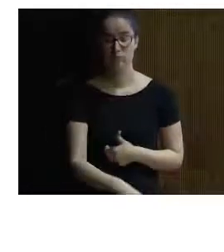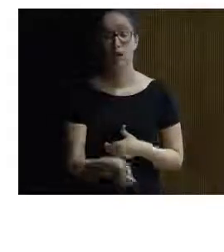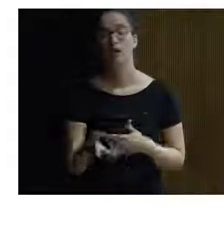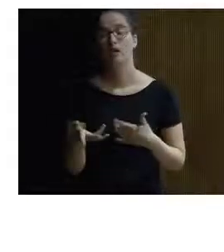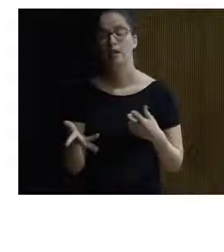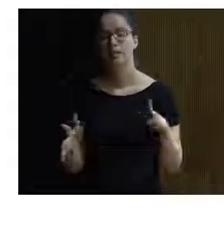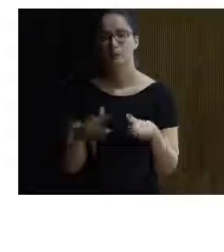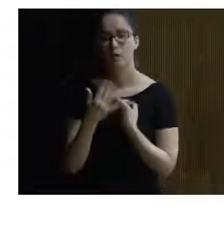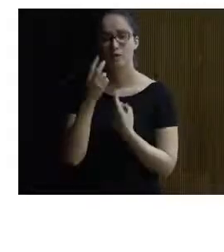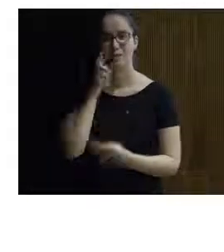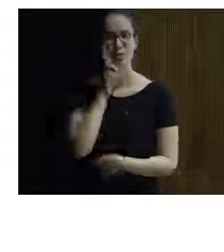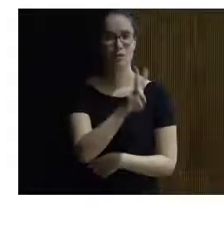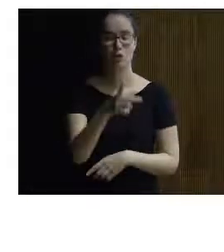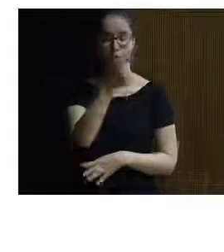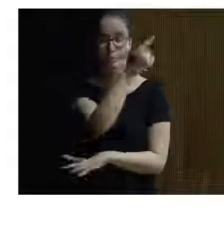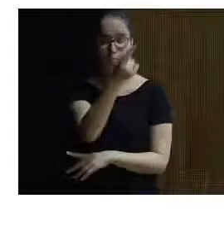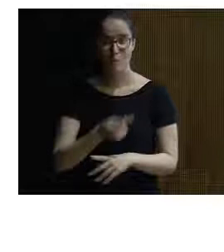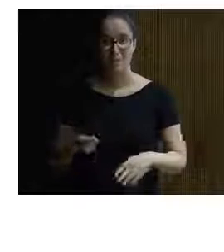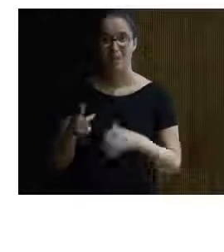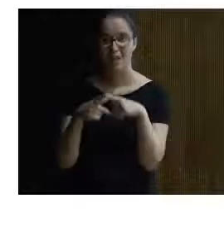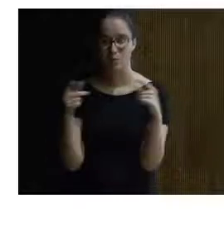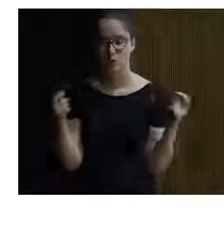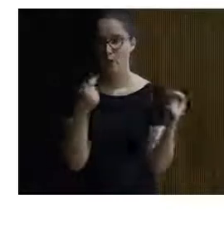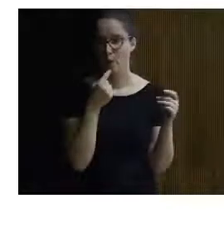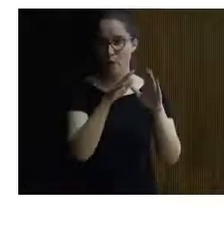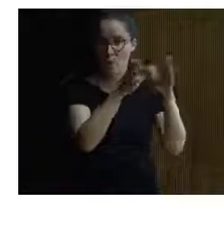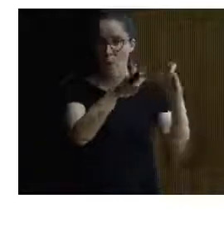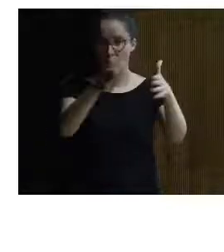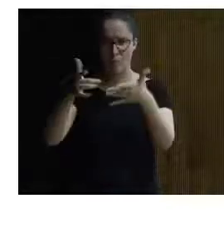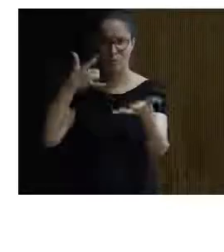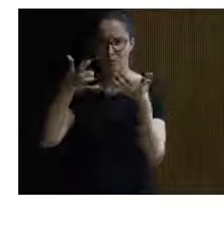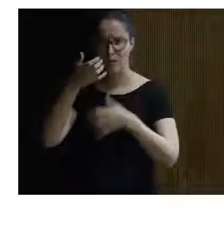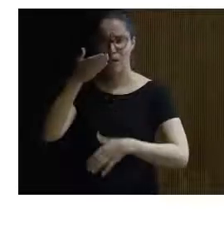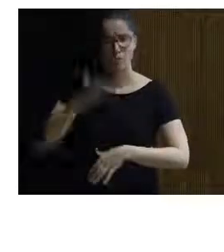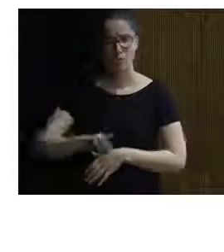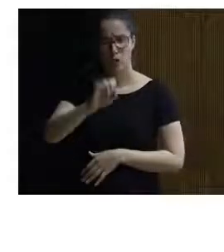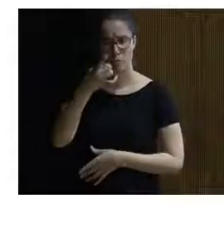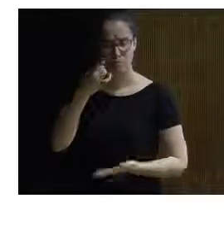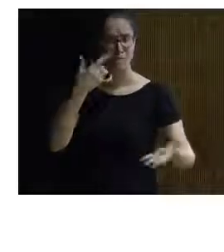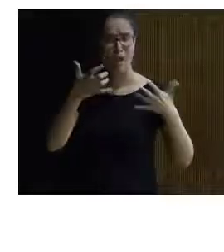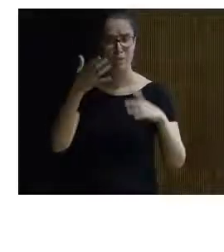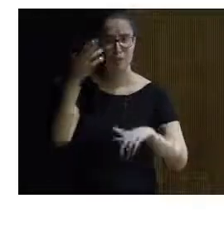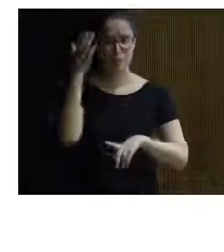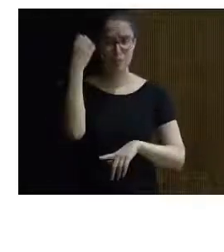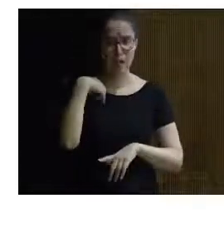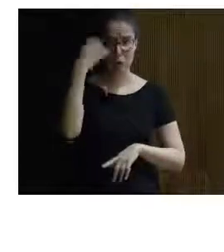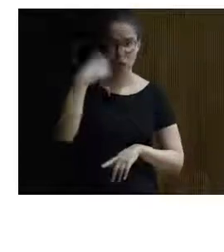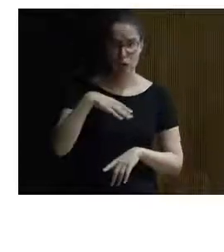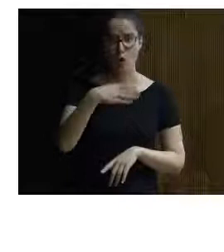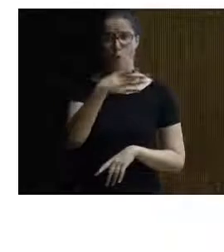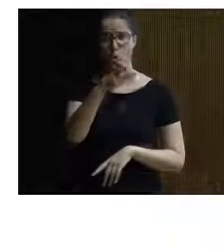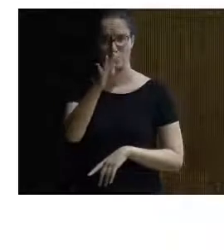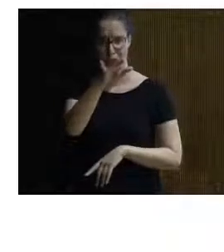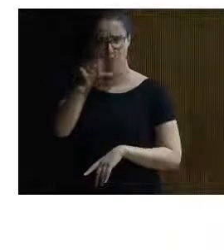caso estamos estamos viendo un mapa de Asturias que sitúa las cuevas más relevantes con arte paleolítico cueva de Tito Bustillo que